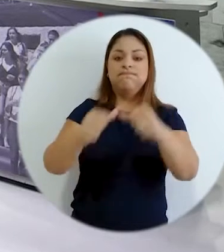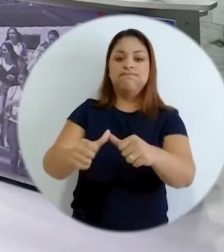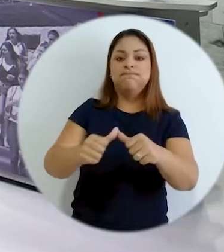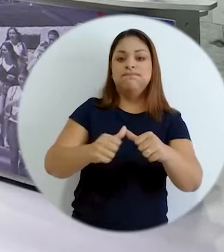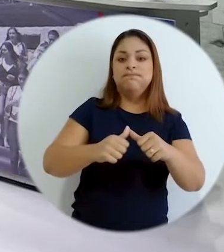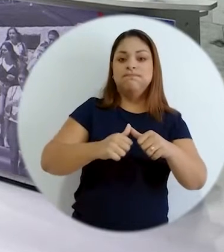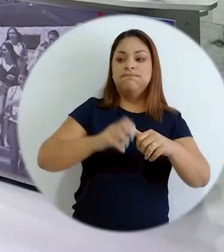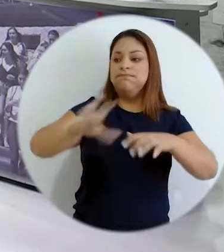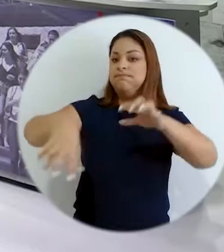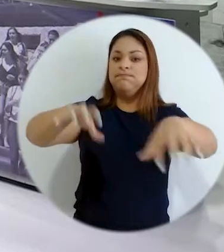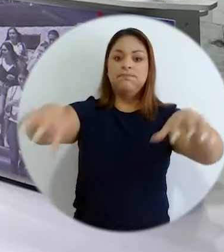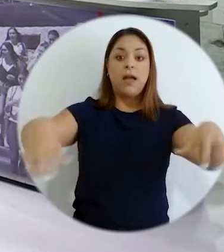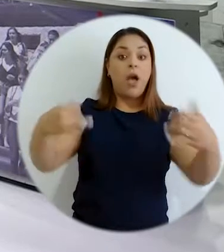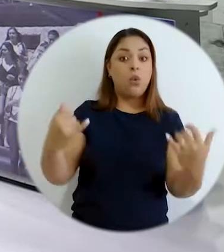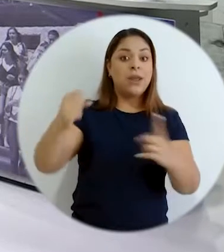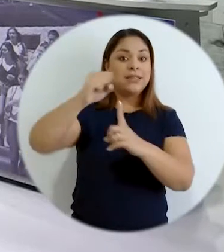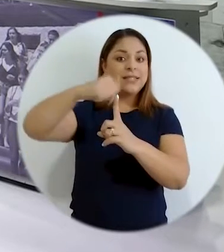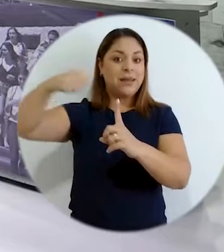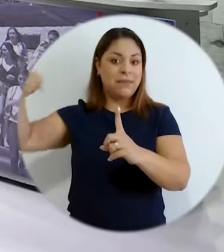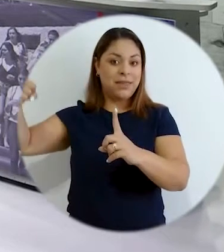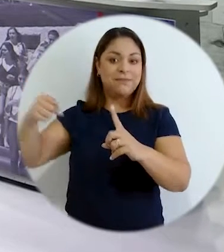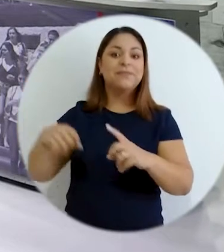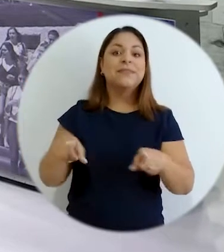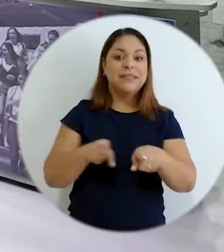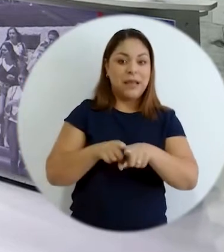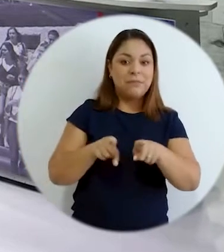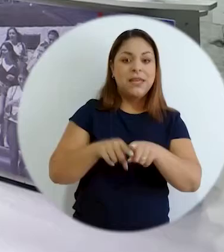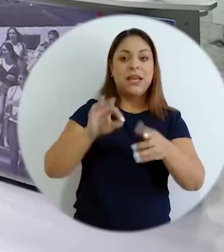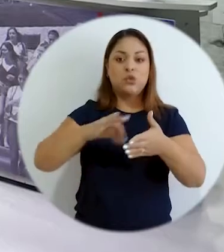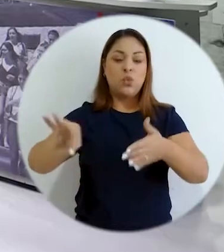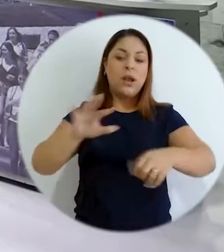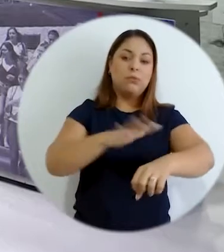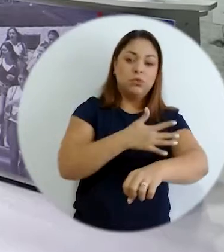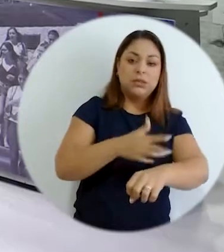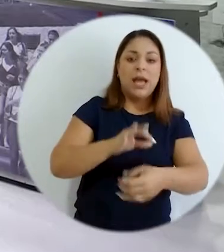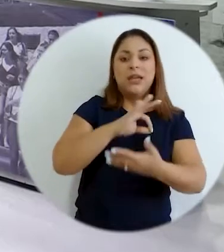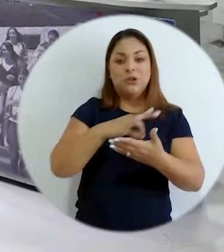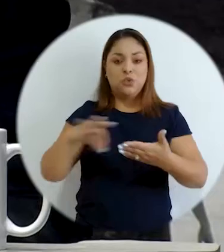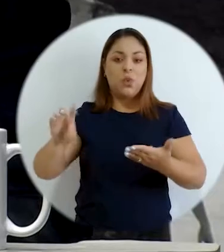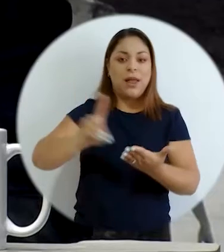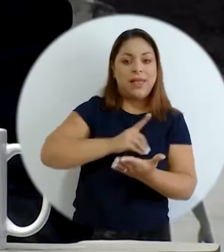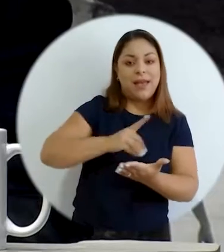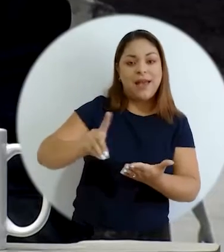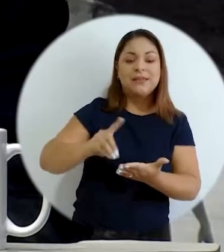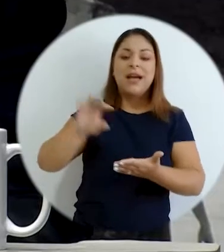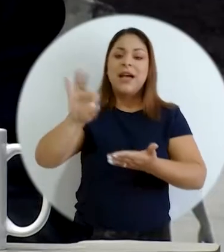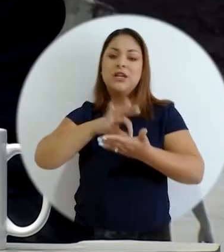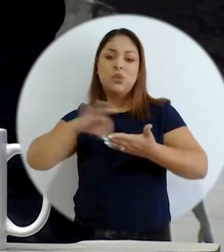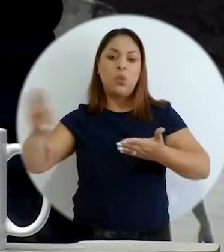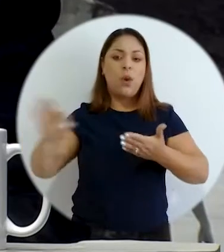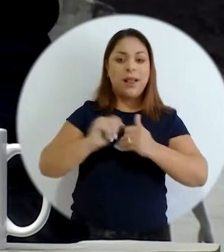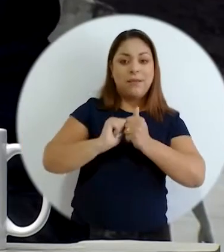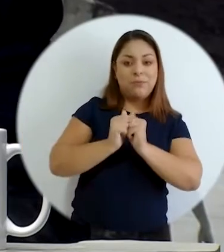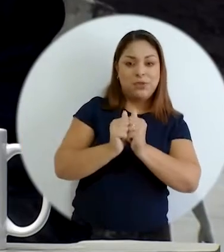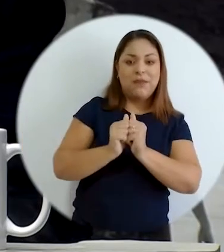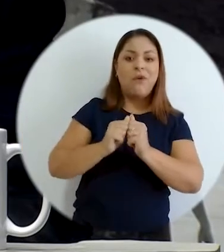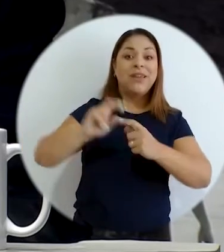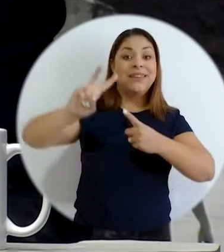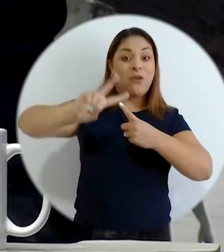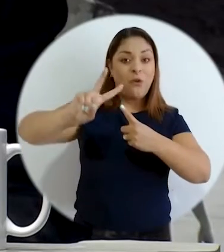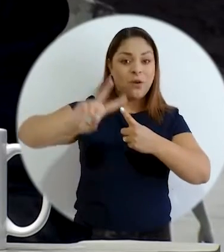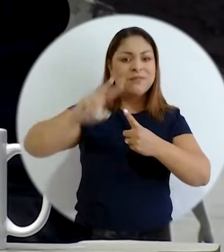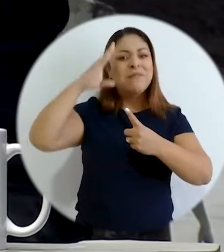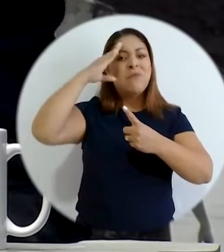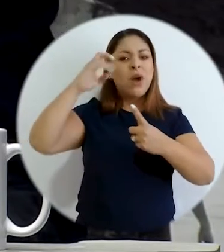de música en Sarapiquí pero hay una escuela de danza comunitaria en Sarapiquí y una escuela deportiva en Nicoya y por qué está en